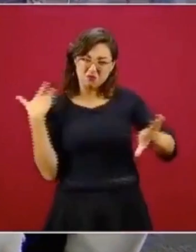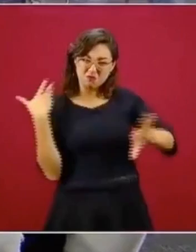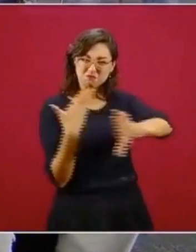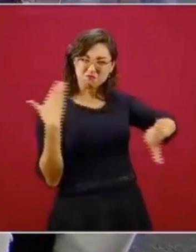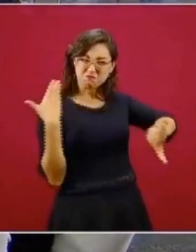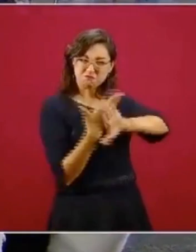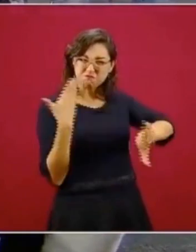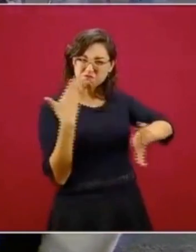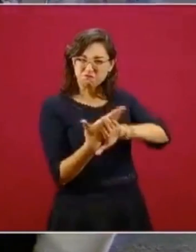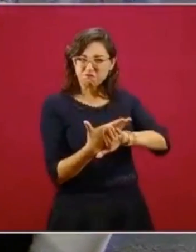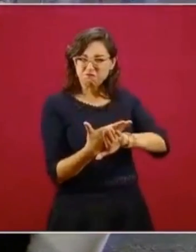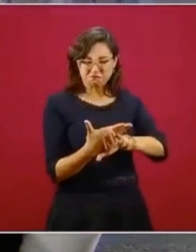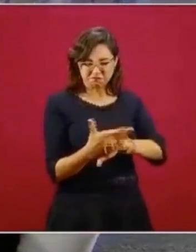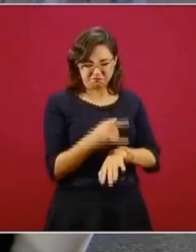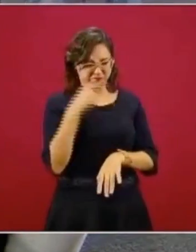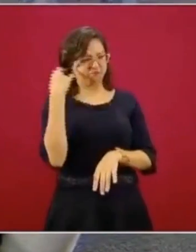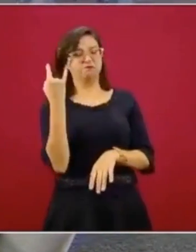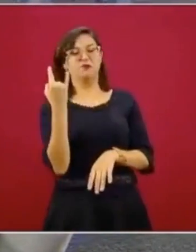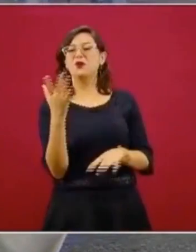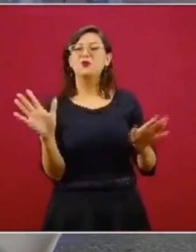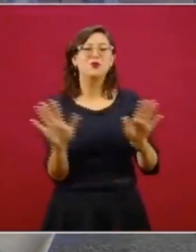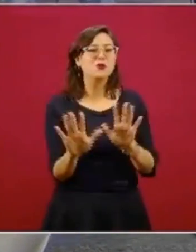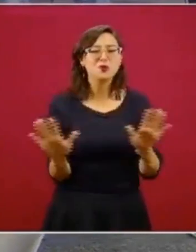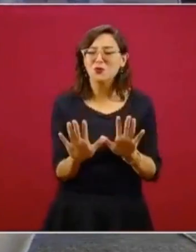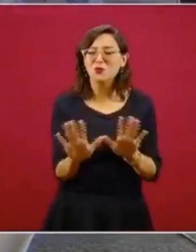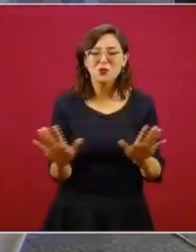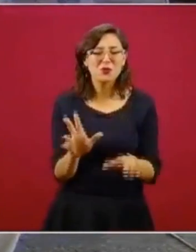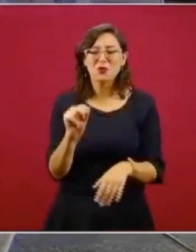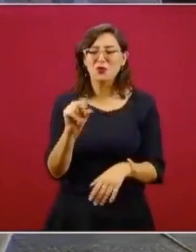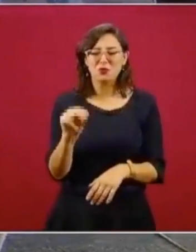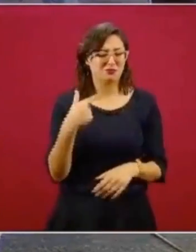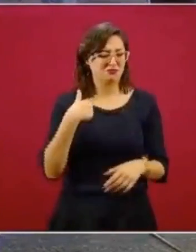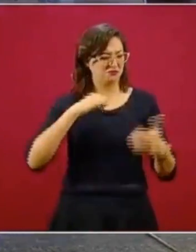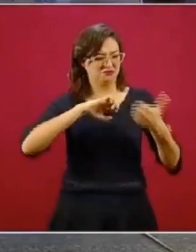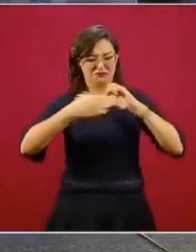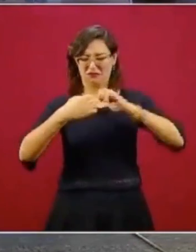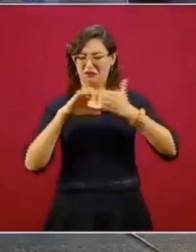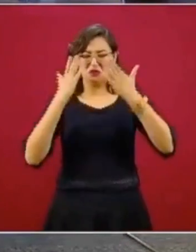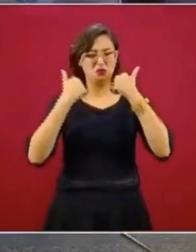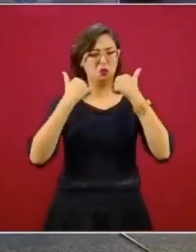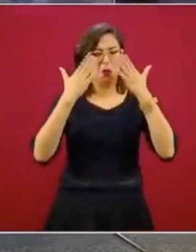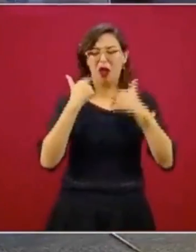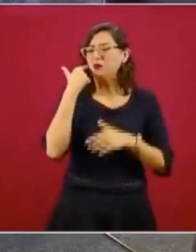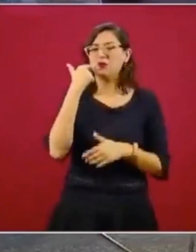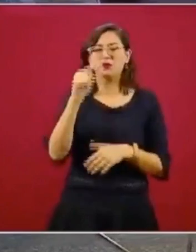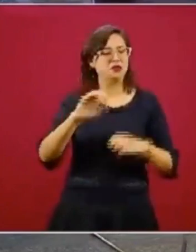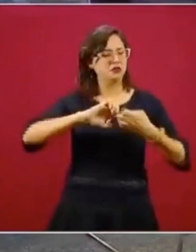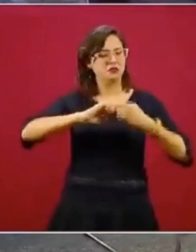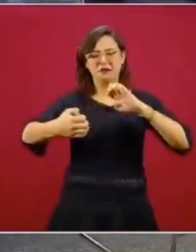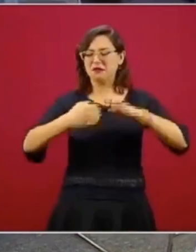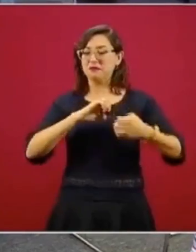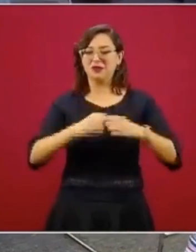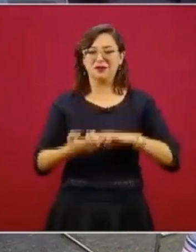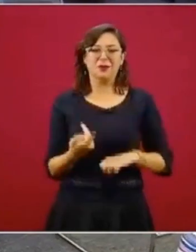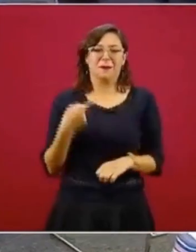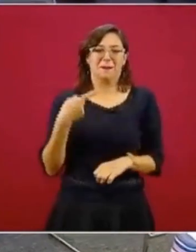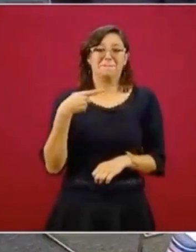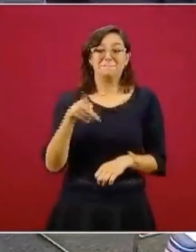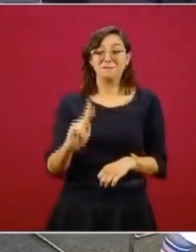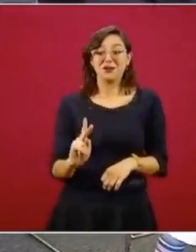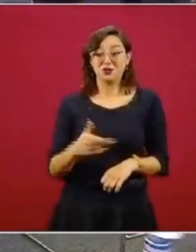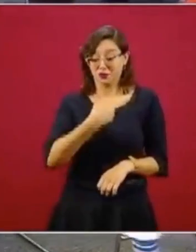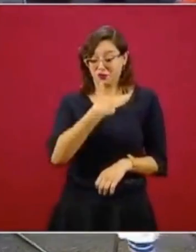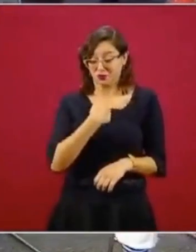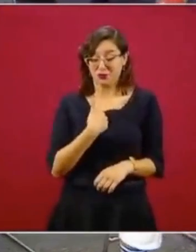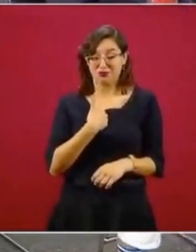o los vea con malos ojos, yo no tengo enemigos ni quiero tenerlos. Pero como presidente